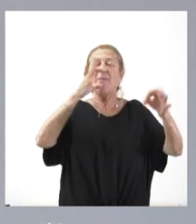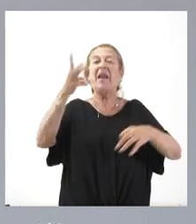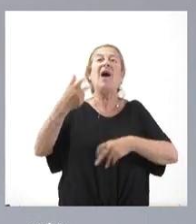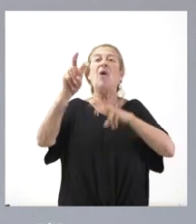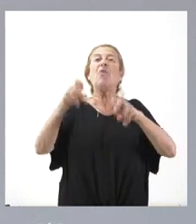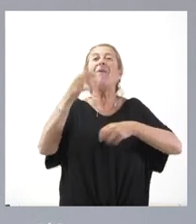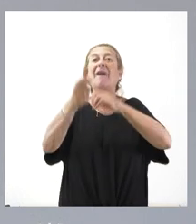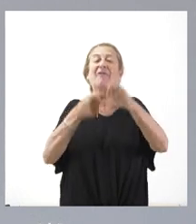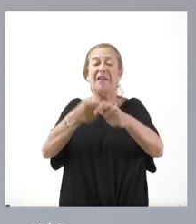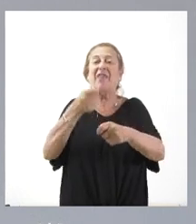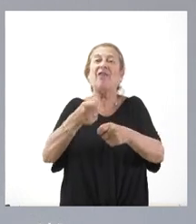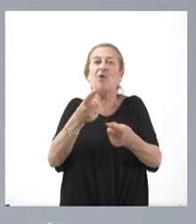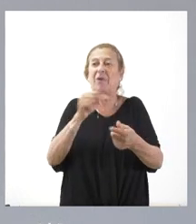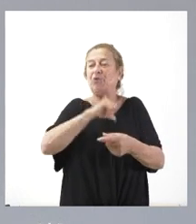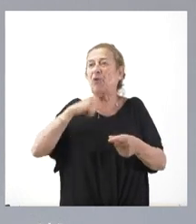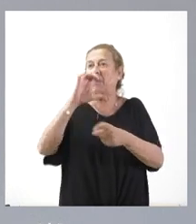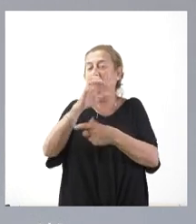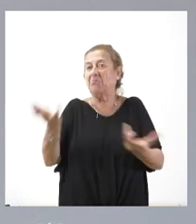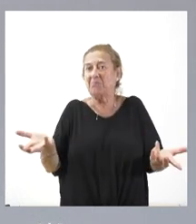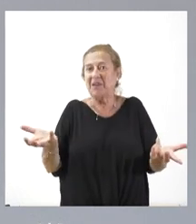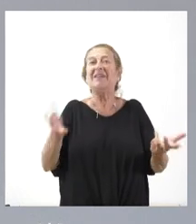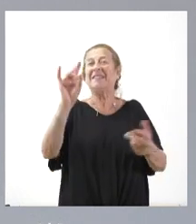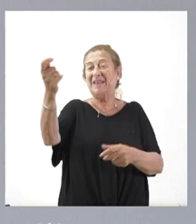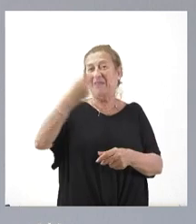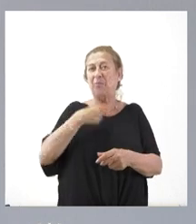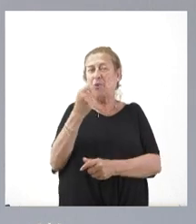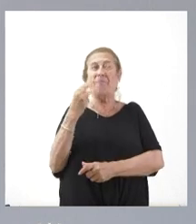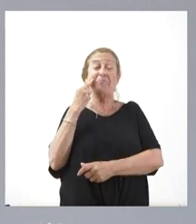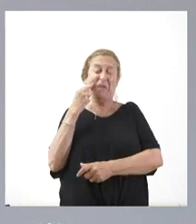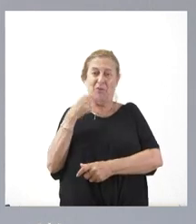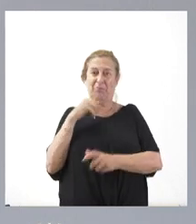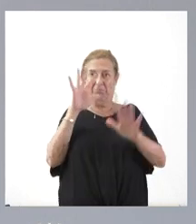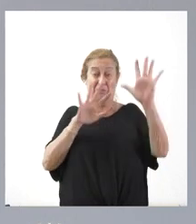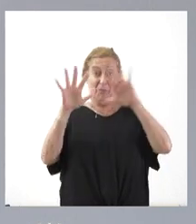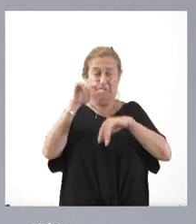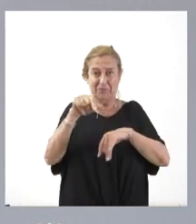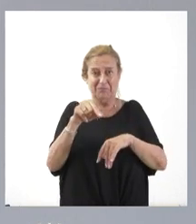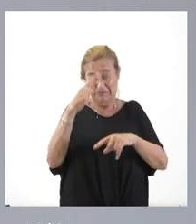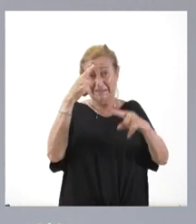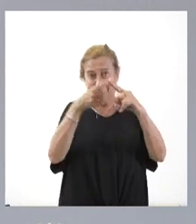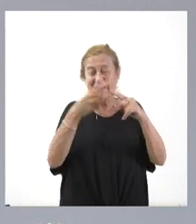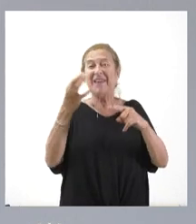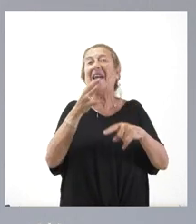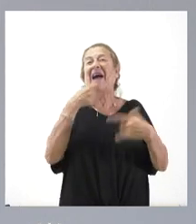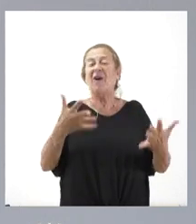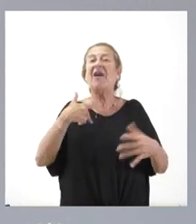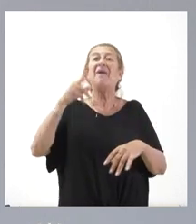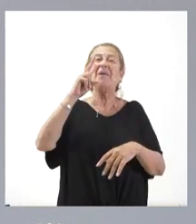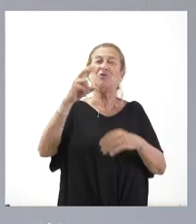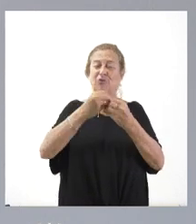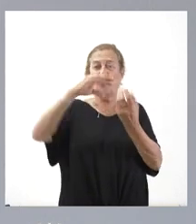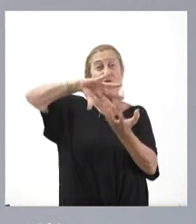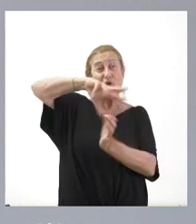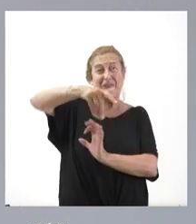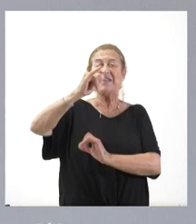financiación autonómica. Sí que nos da un poco de miedo o de preocupación a este respecto el hecho de que estamos viendo por las noticias que hay